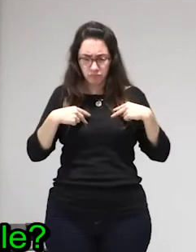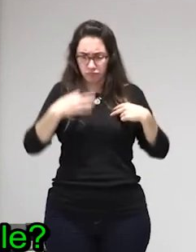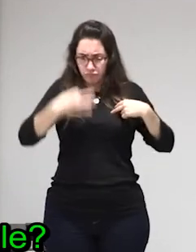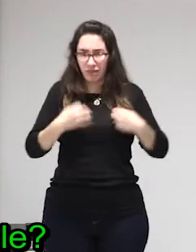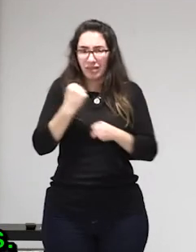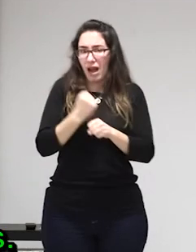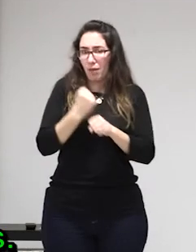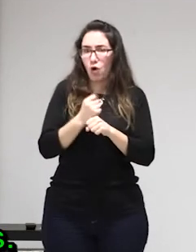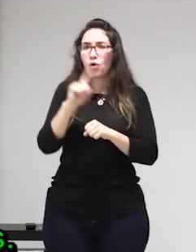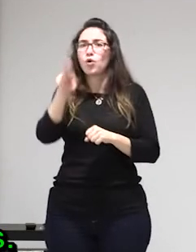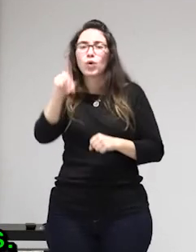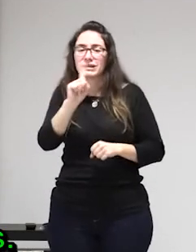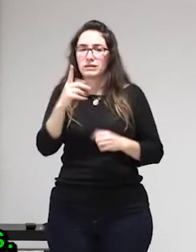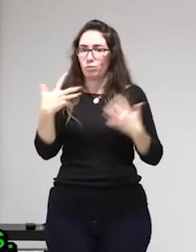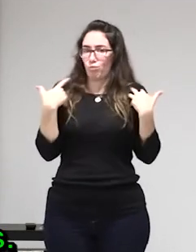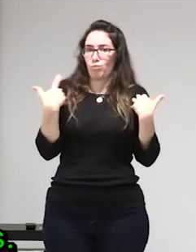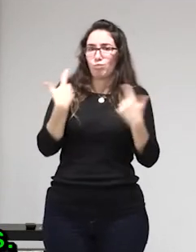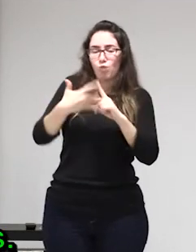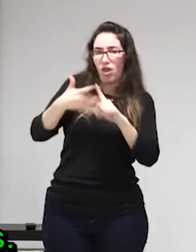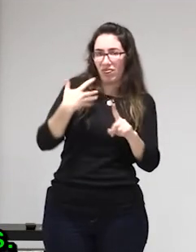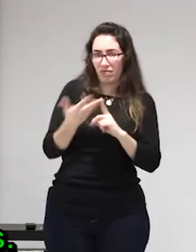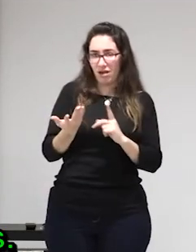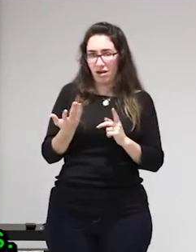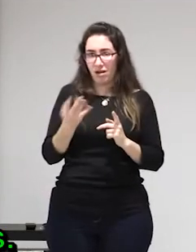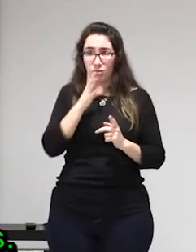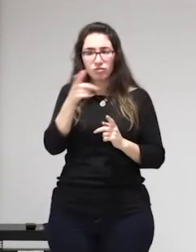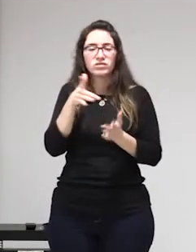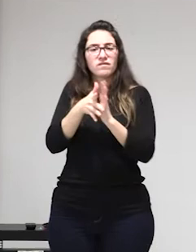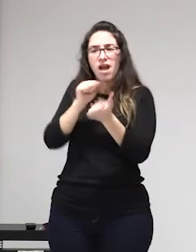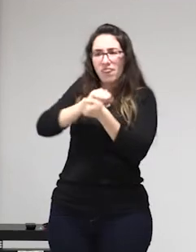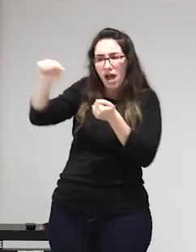simbólicas vale en cuanto a salud mental hablamos de condiciones simbólicas